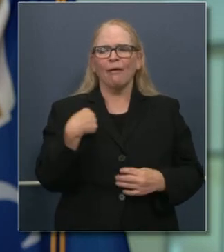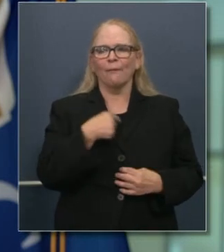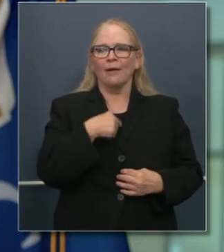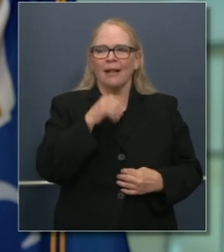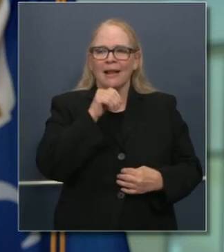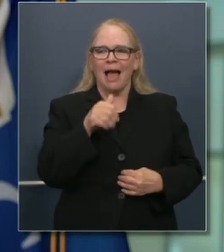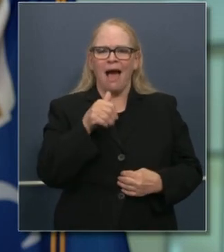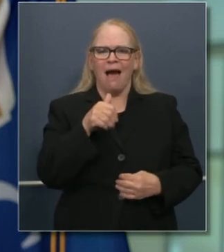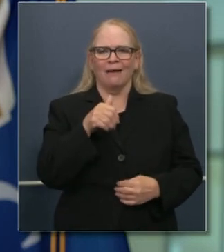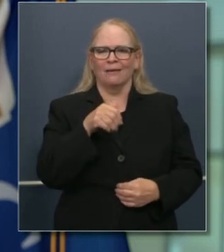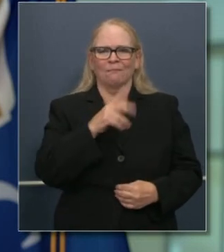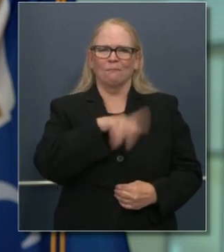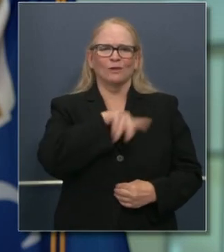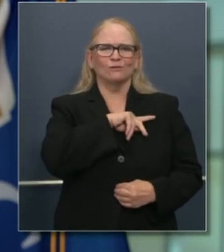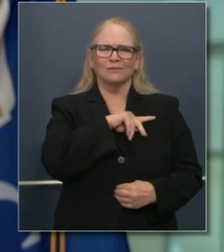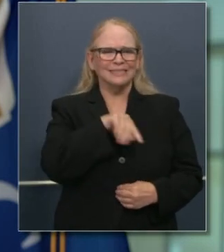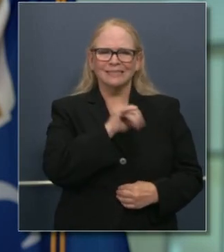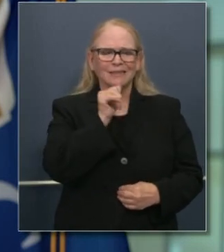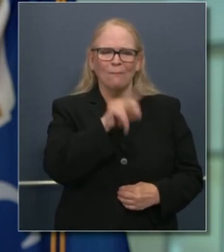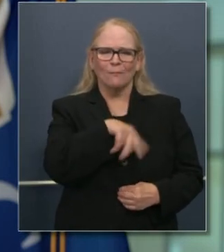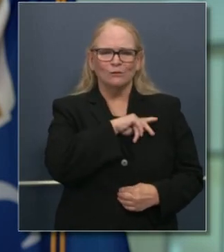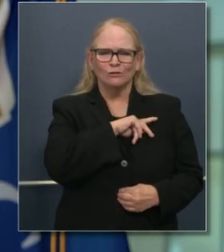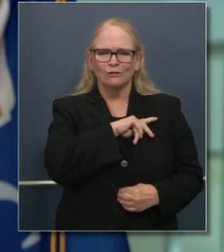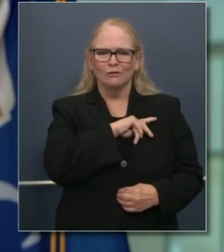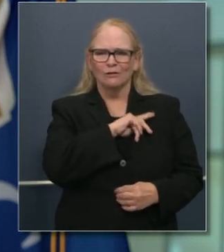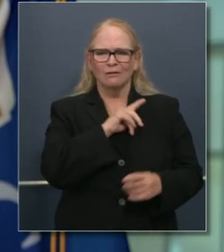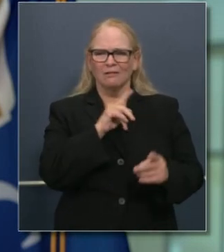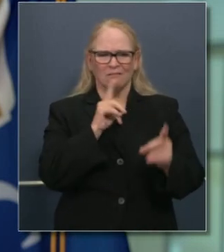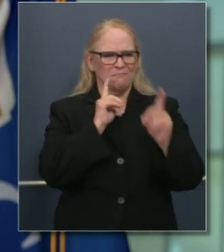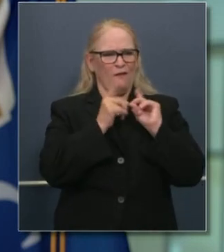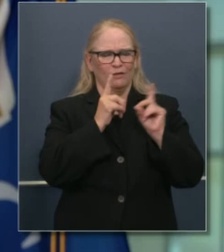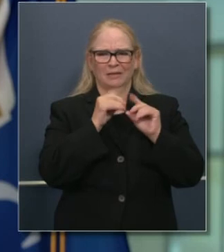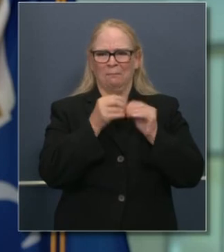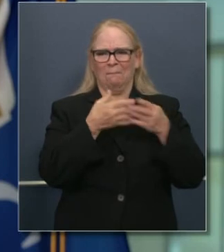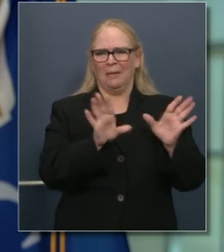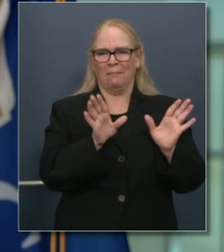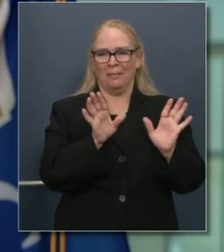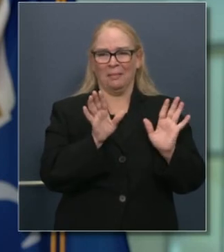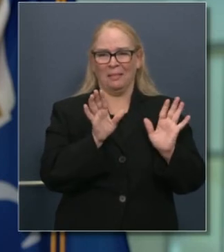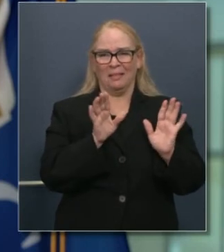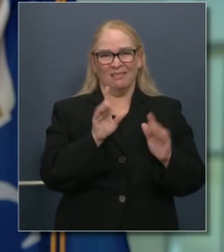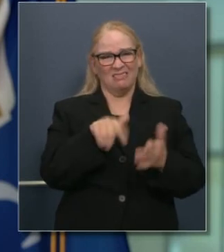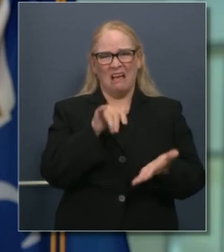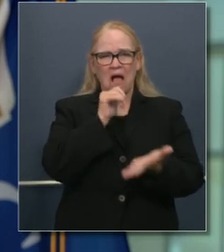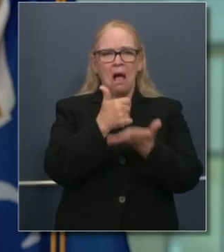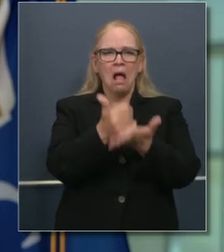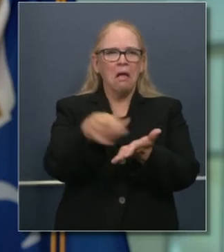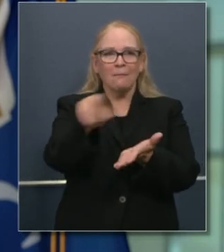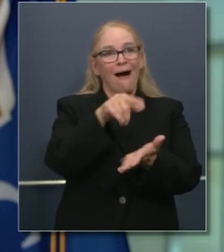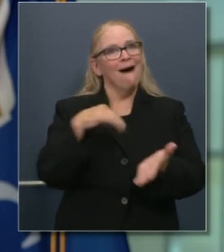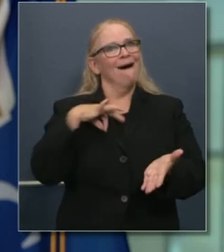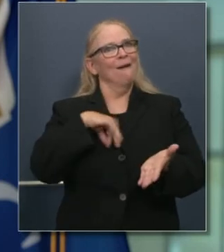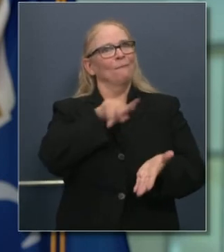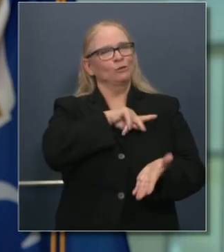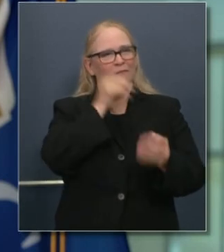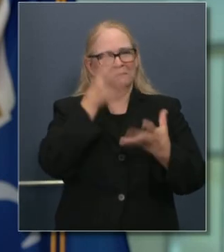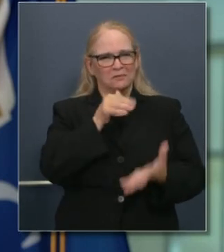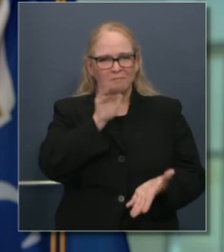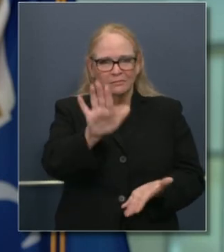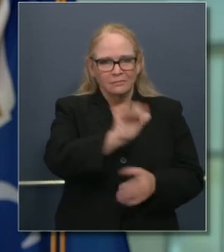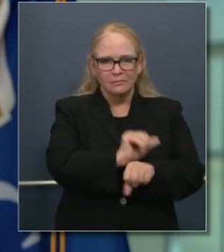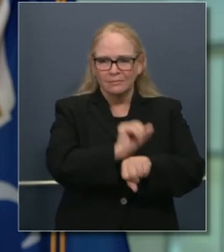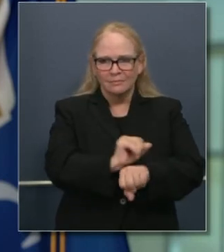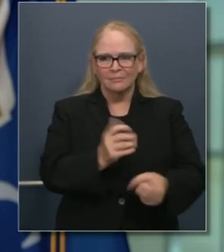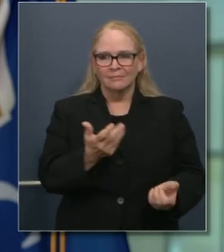casos que trato de no tener conversaciones de personal en público. Ya sé que sirve un bien general. A fin y al cabo,